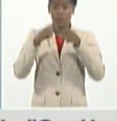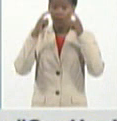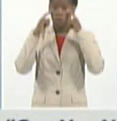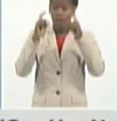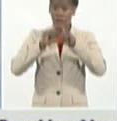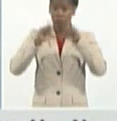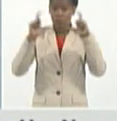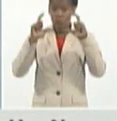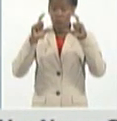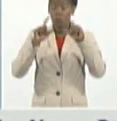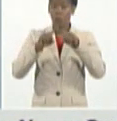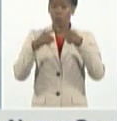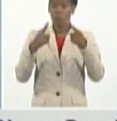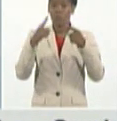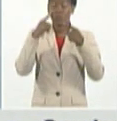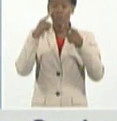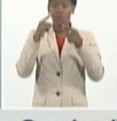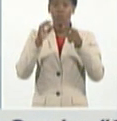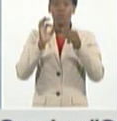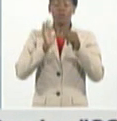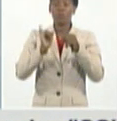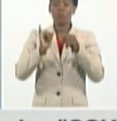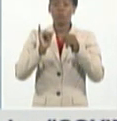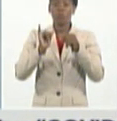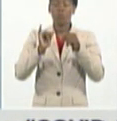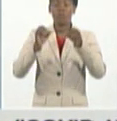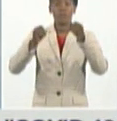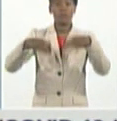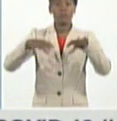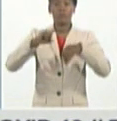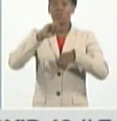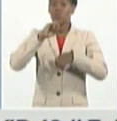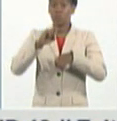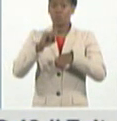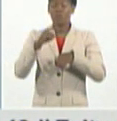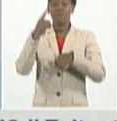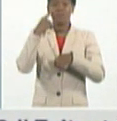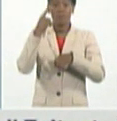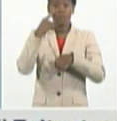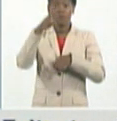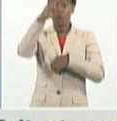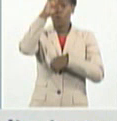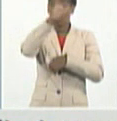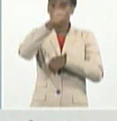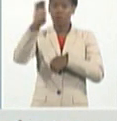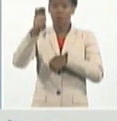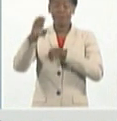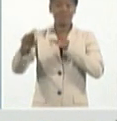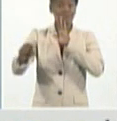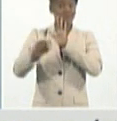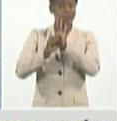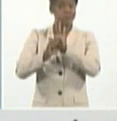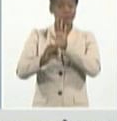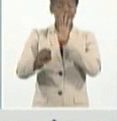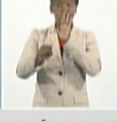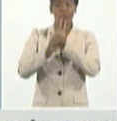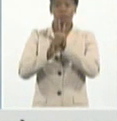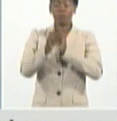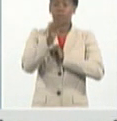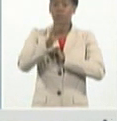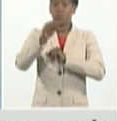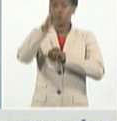de vista de la sobrecarga en nuestras unidades de salud o en nuestros hospitales. Y ustedes me